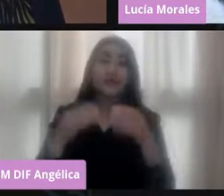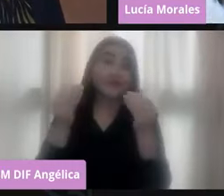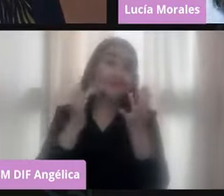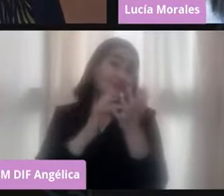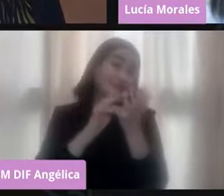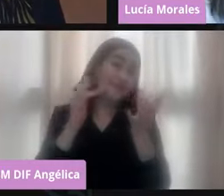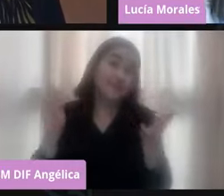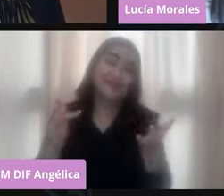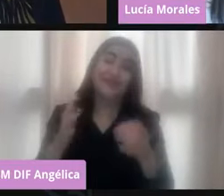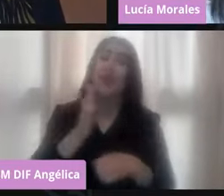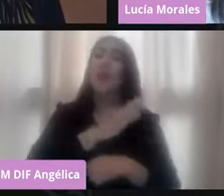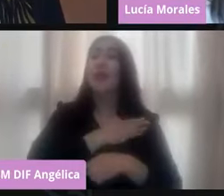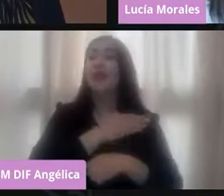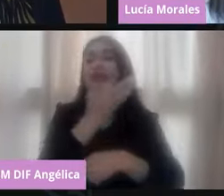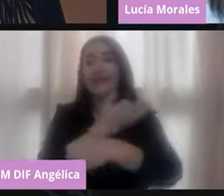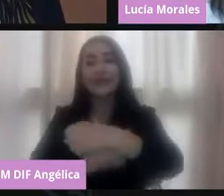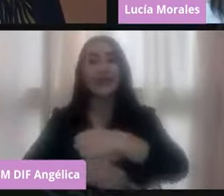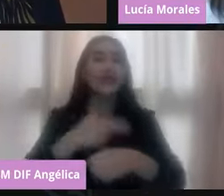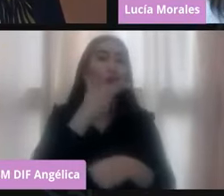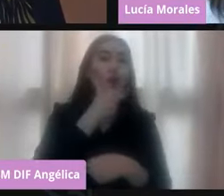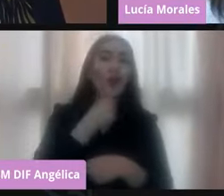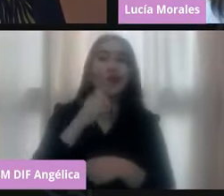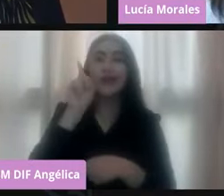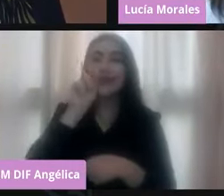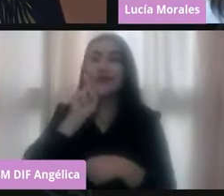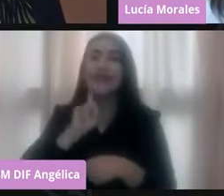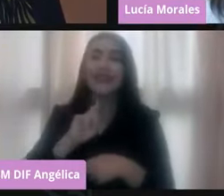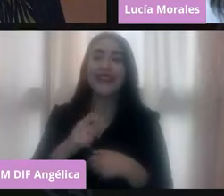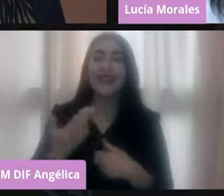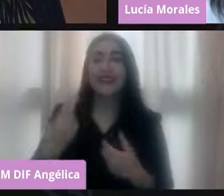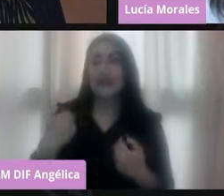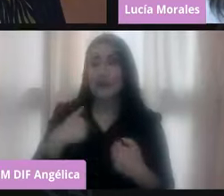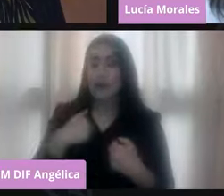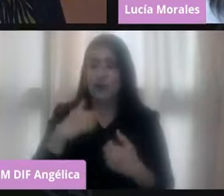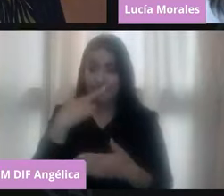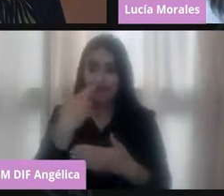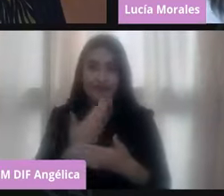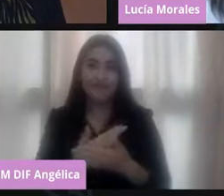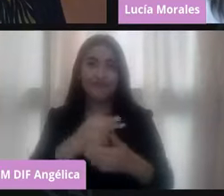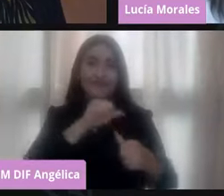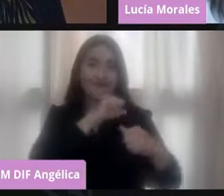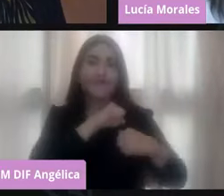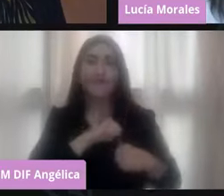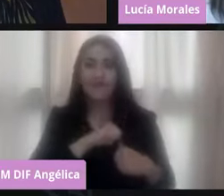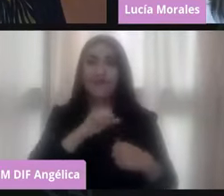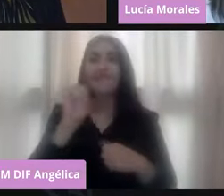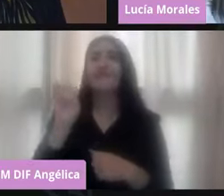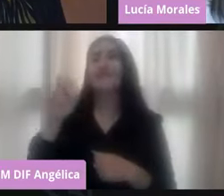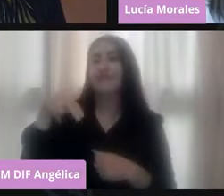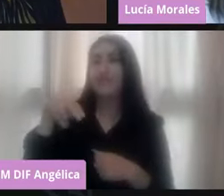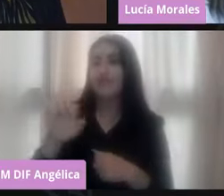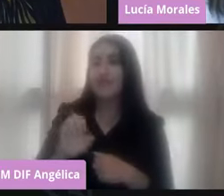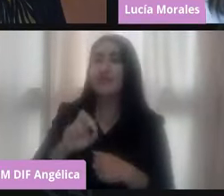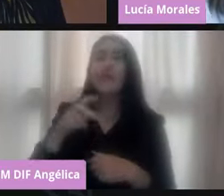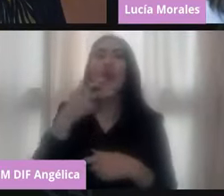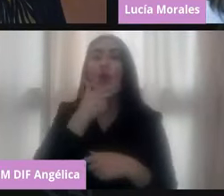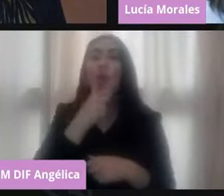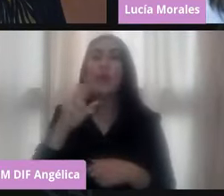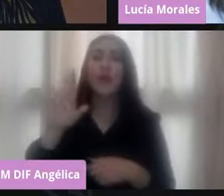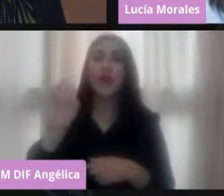Buenas tardes a todas y a todos. A nombre de las autoridades del Instituto Nacional Electoral del Maestro Roberto Heicher Cardiel Soto,